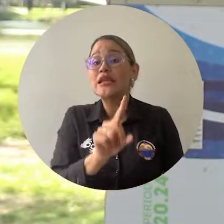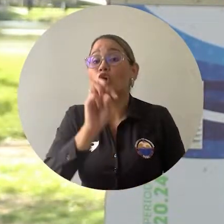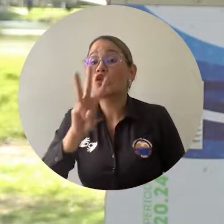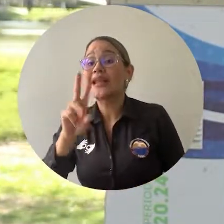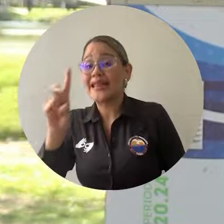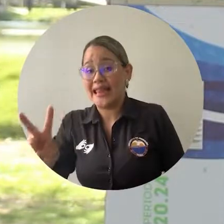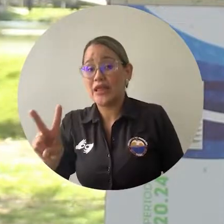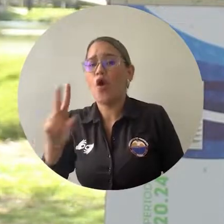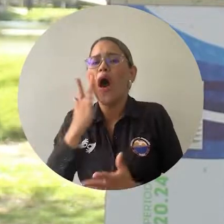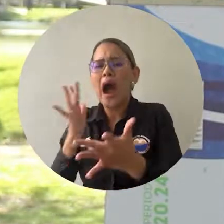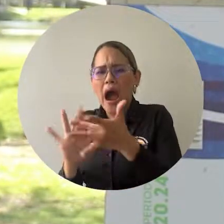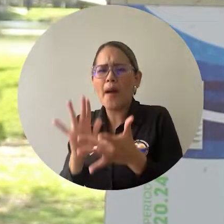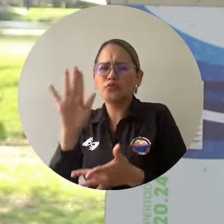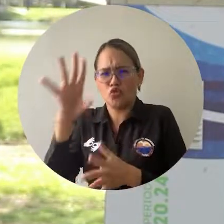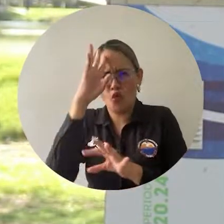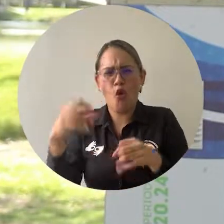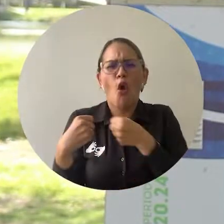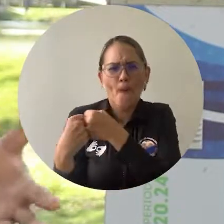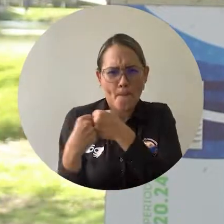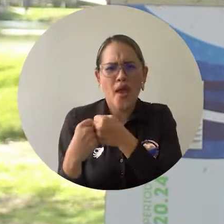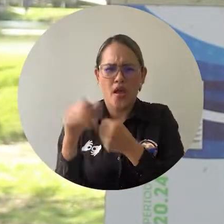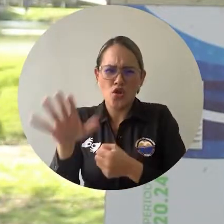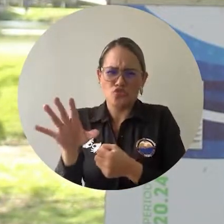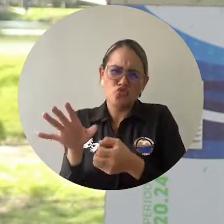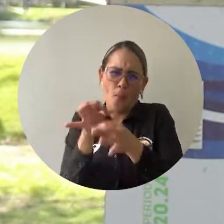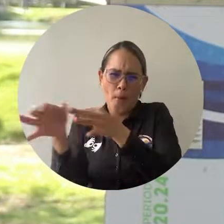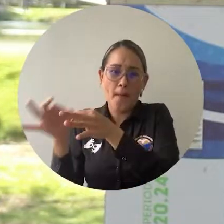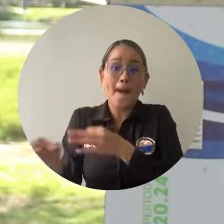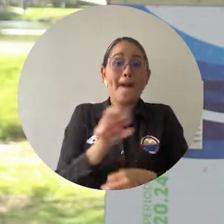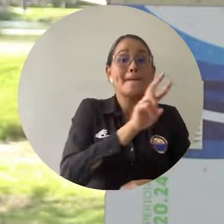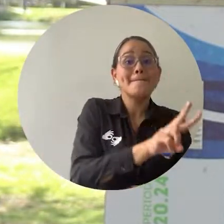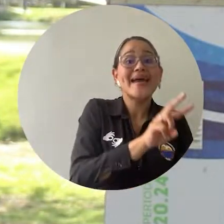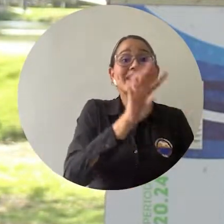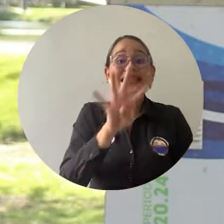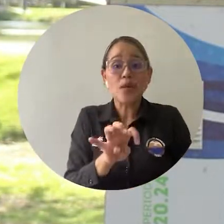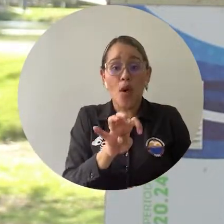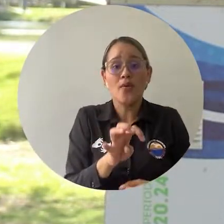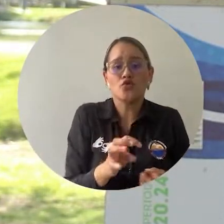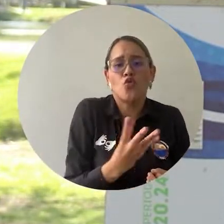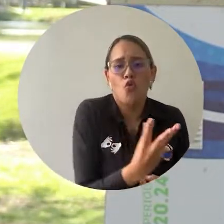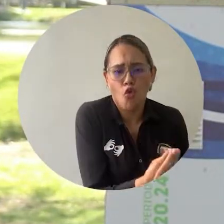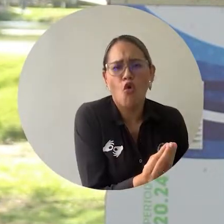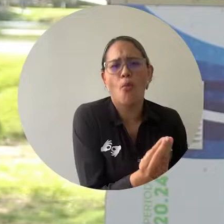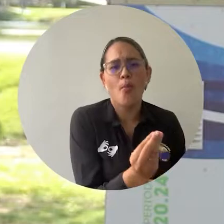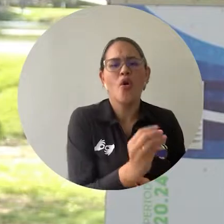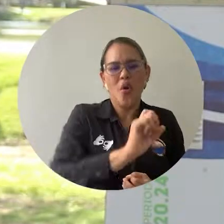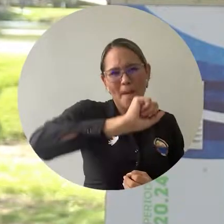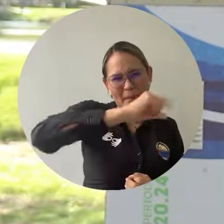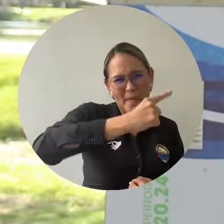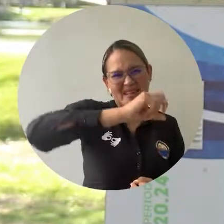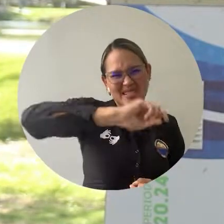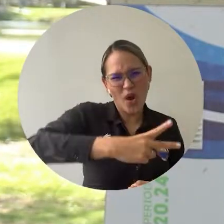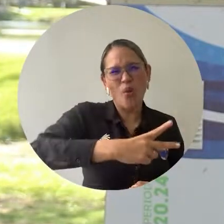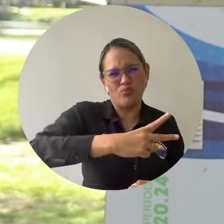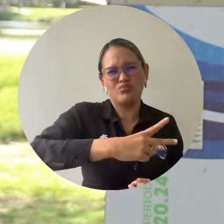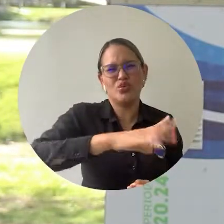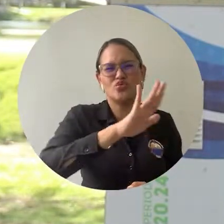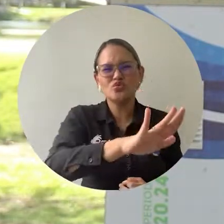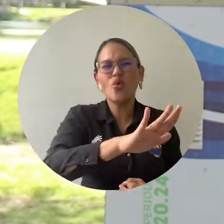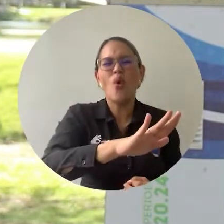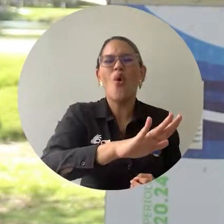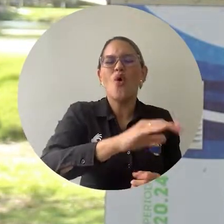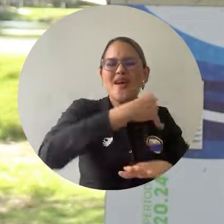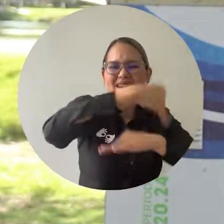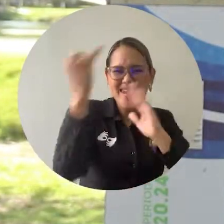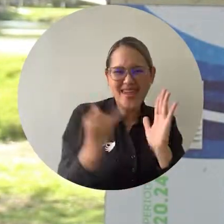son de los cupos que se ofrecen en convenios con los municipios y 29 con los cupos del primer y segundo puesto que financia